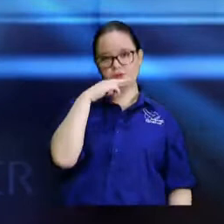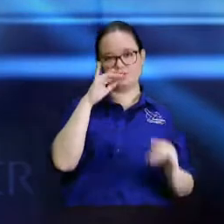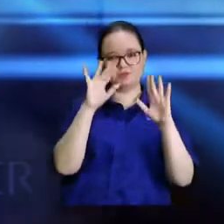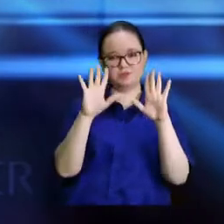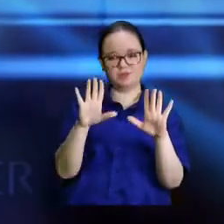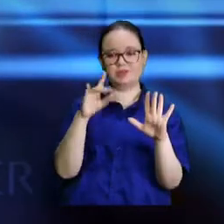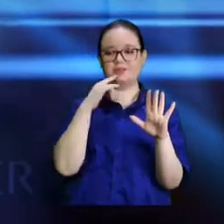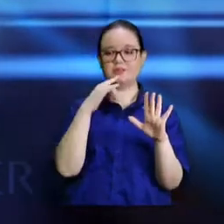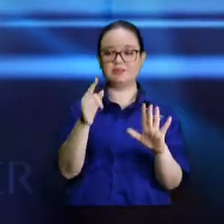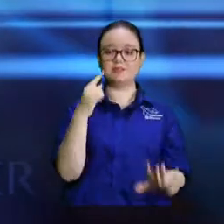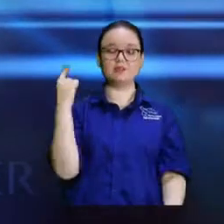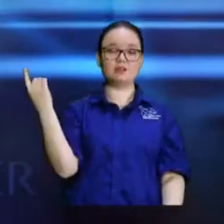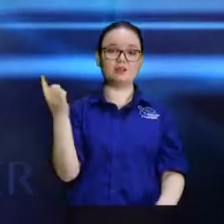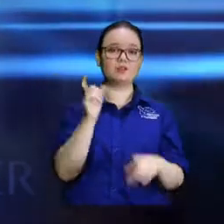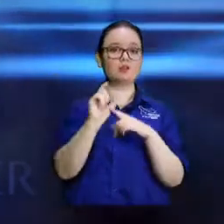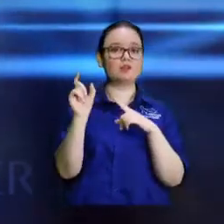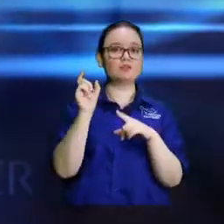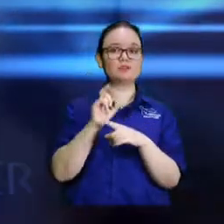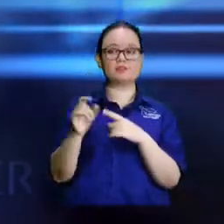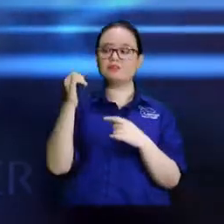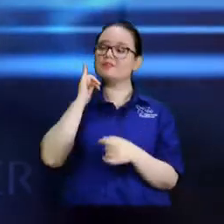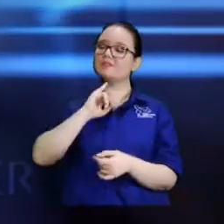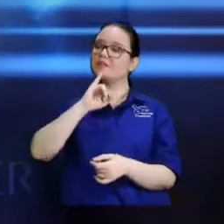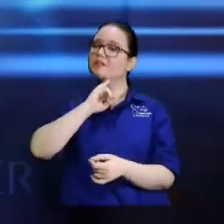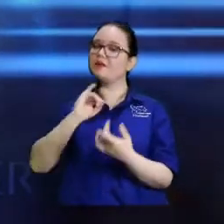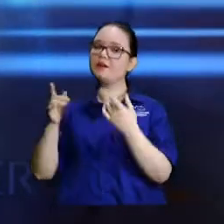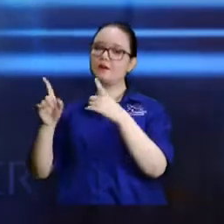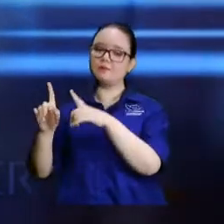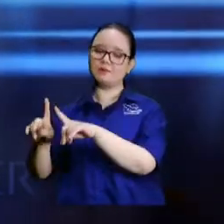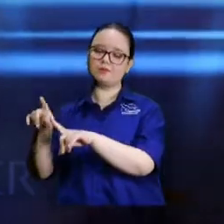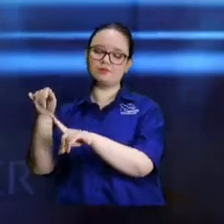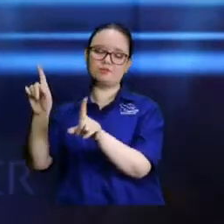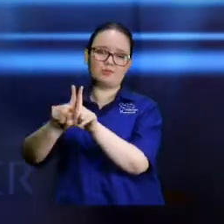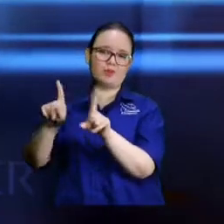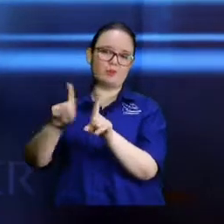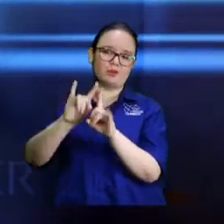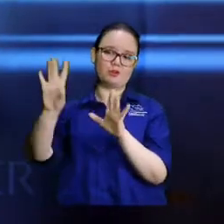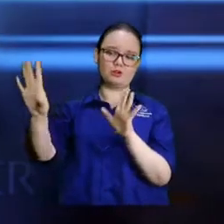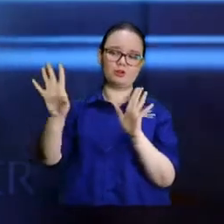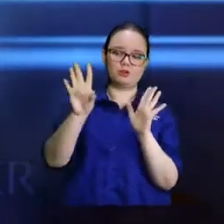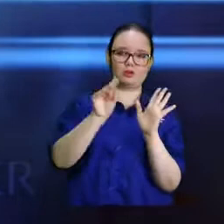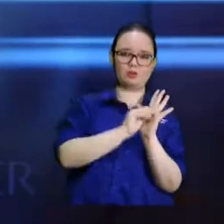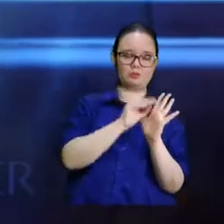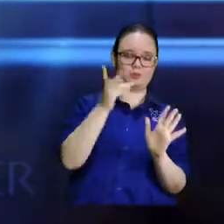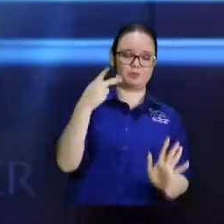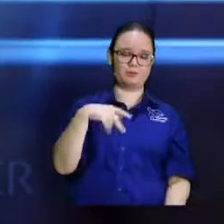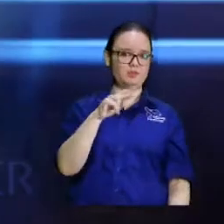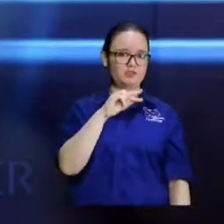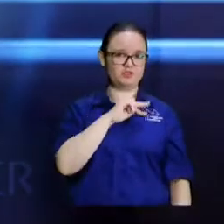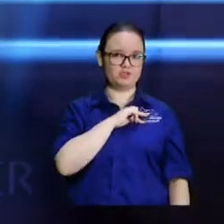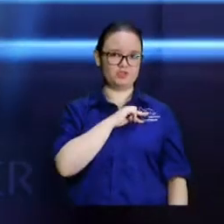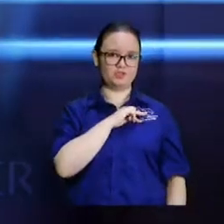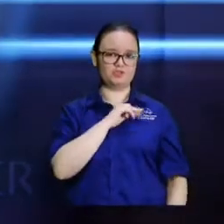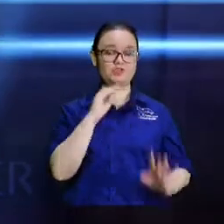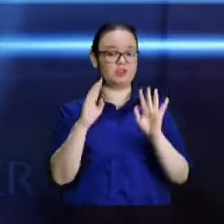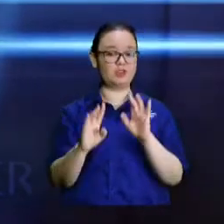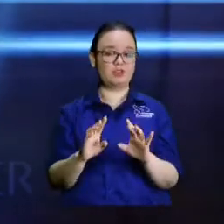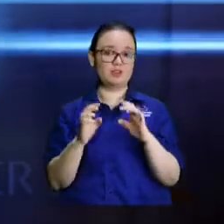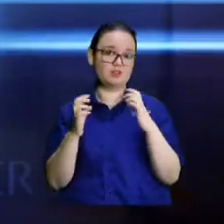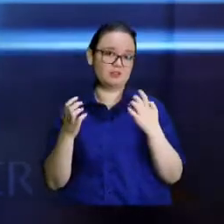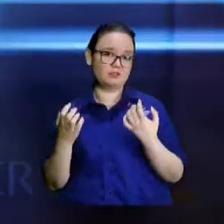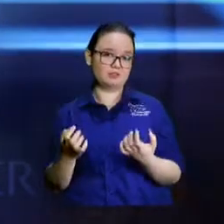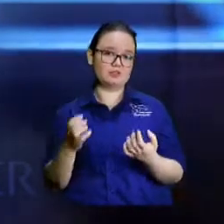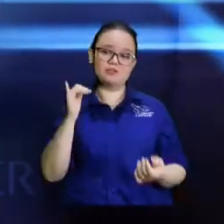que todas las cosas que le pasaron a Israel, son figura para nosotros, los que nos han alcanzado los finales de los tiempos. Entonces,